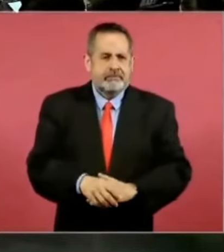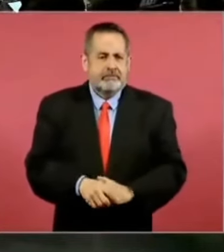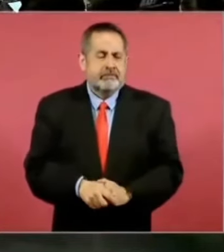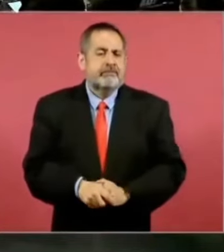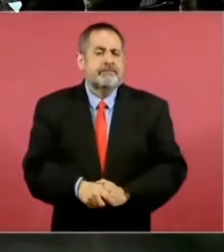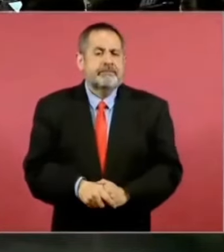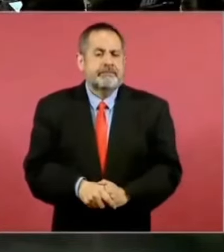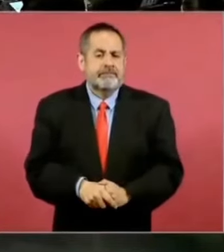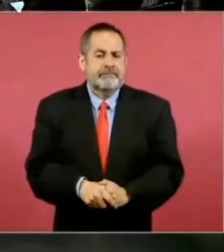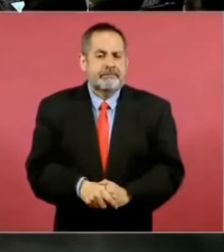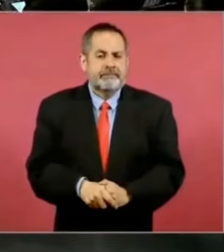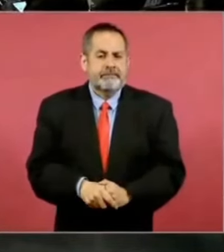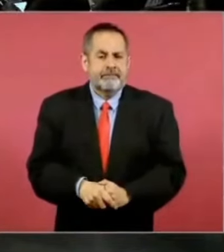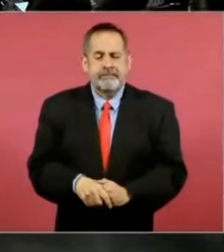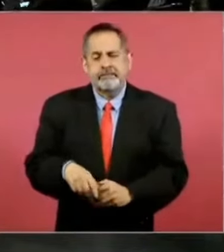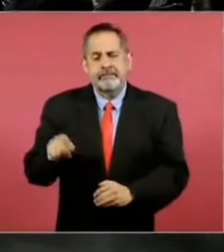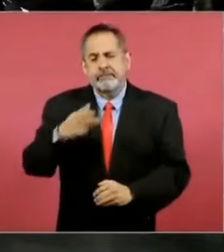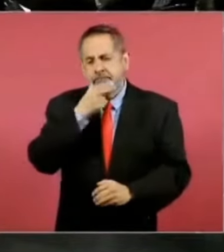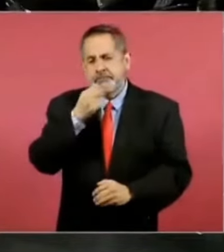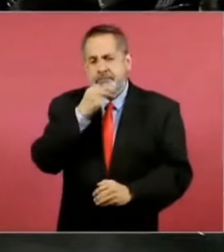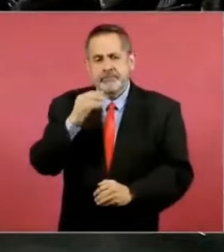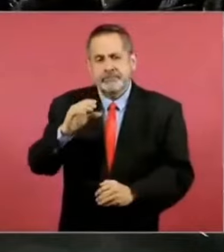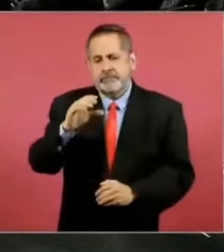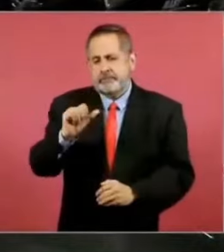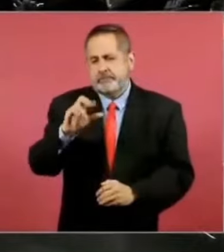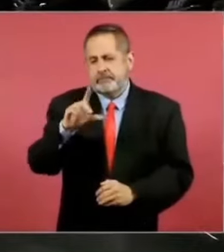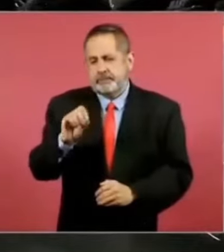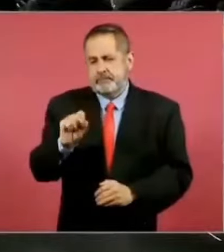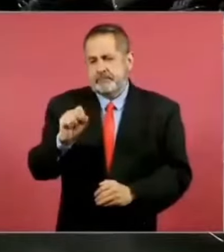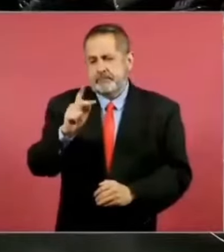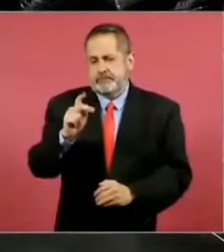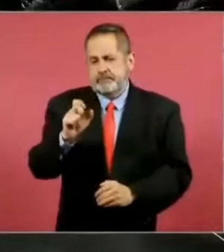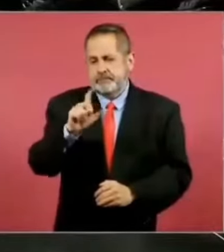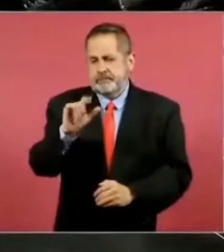De pellicer sobre Bolívar.